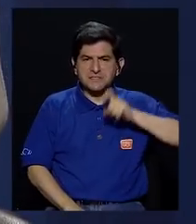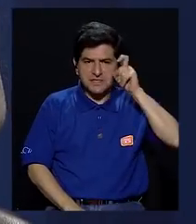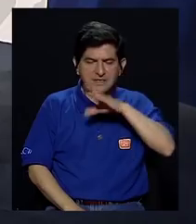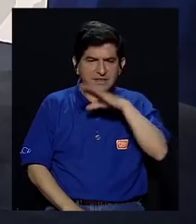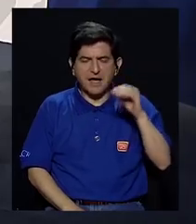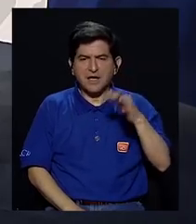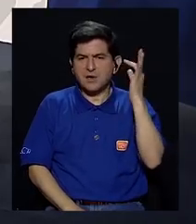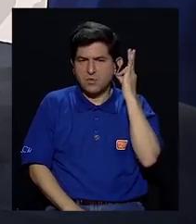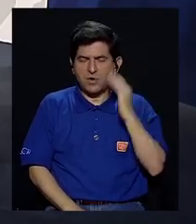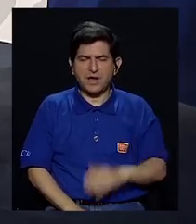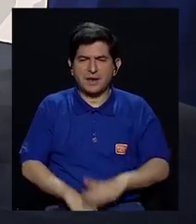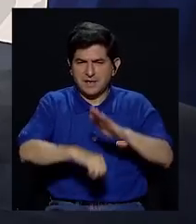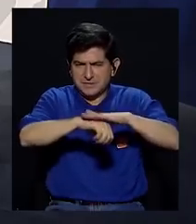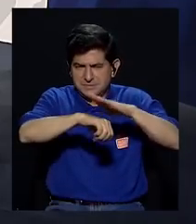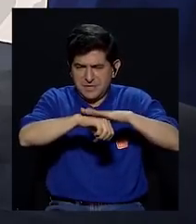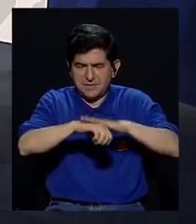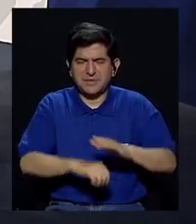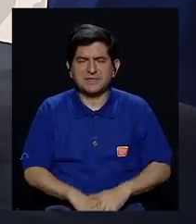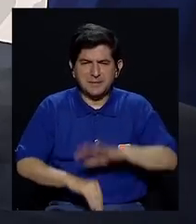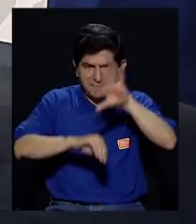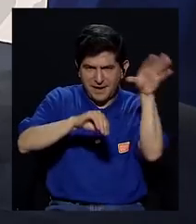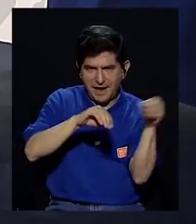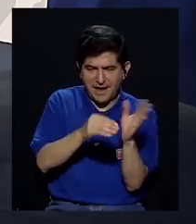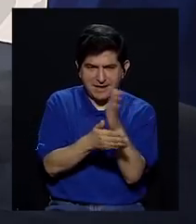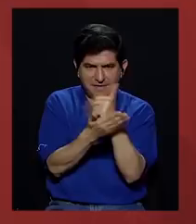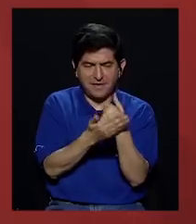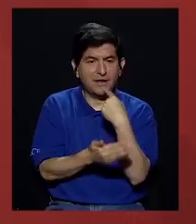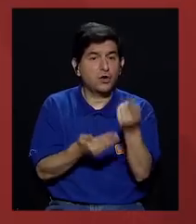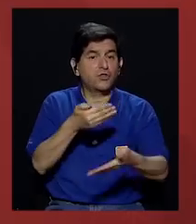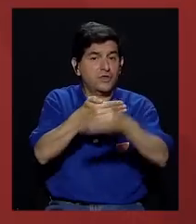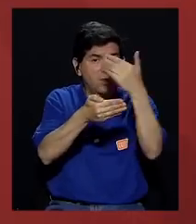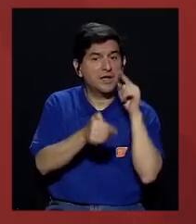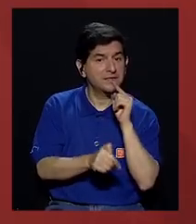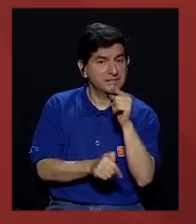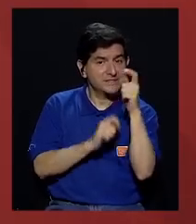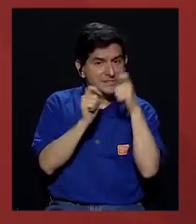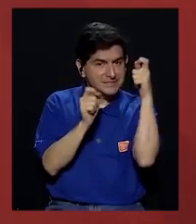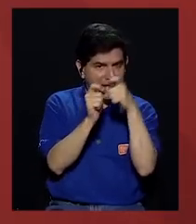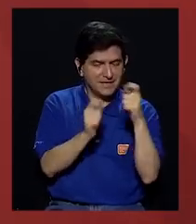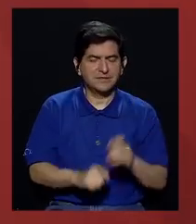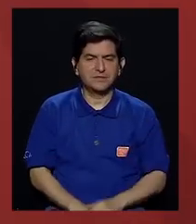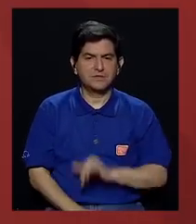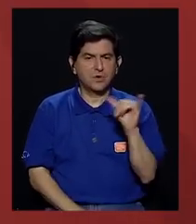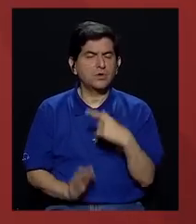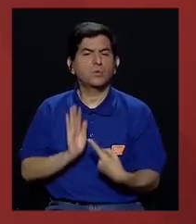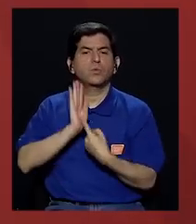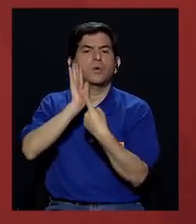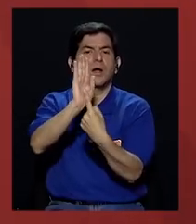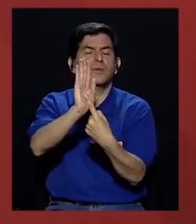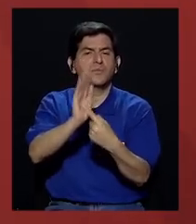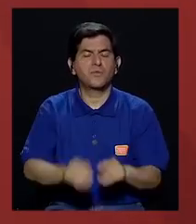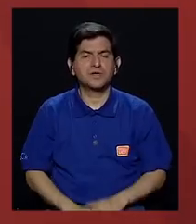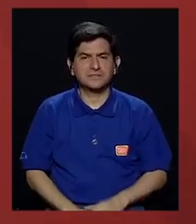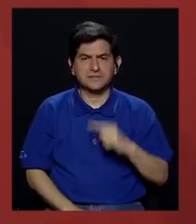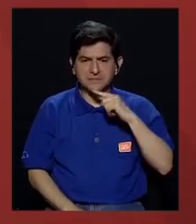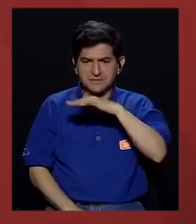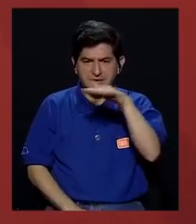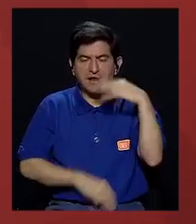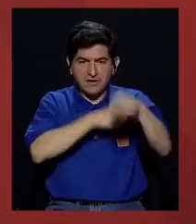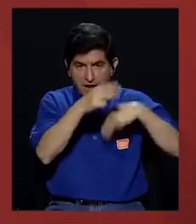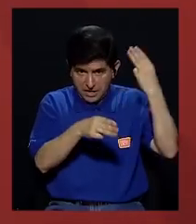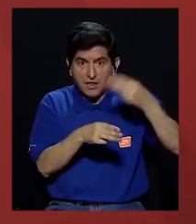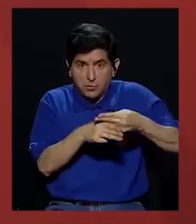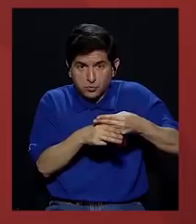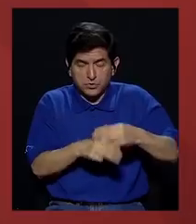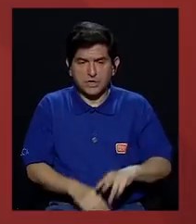de las mujeres. Permíteme hacer una nota al pie porque usted lo dijo hace escasos minutos. Esto también refleja una clara realidad